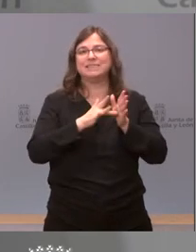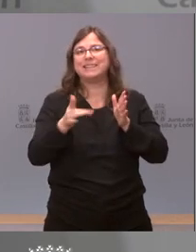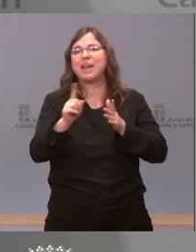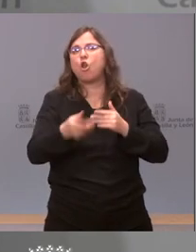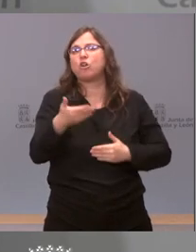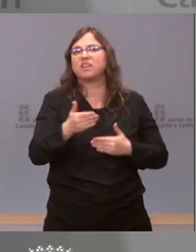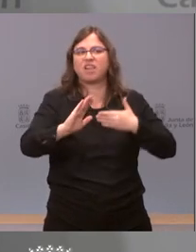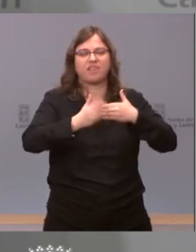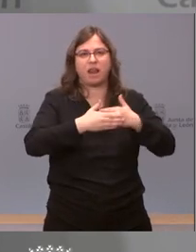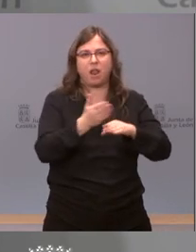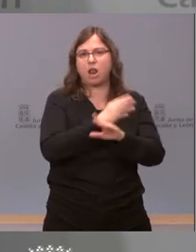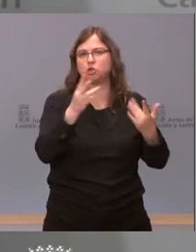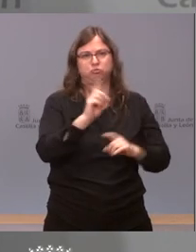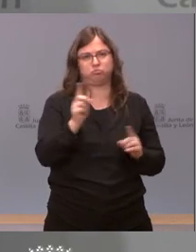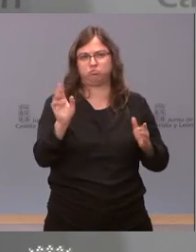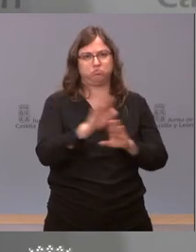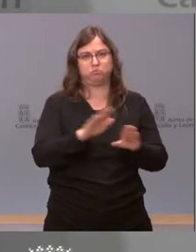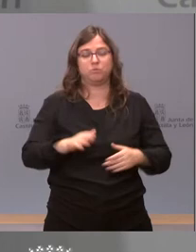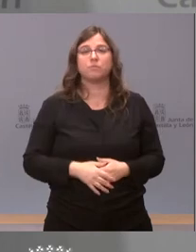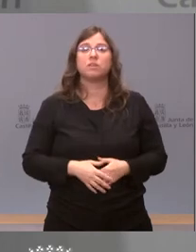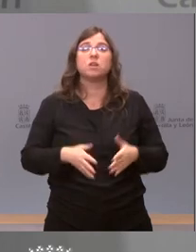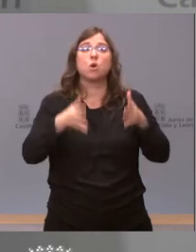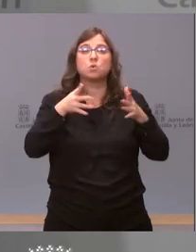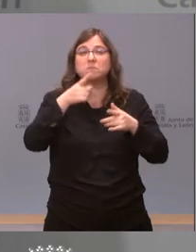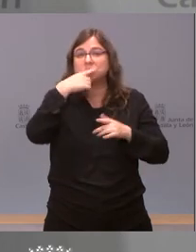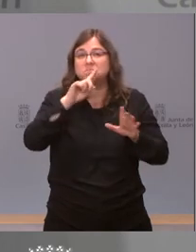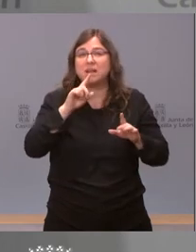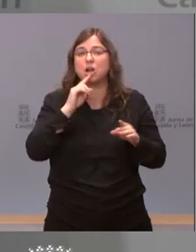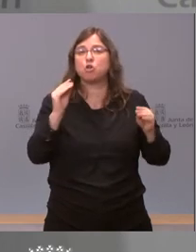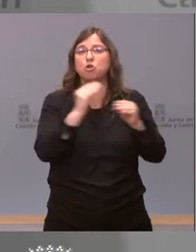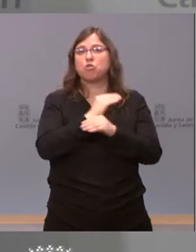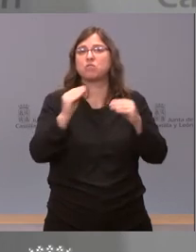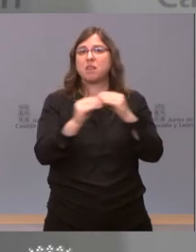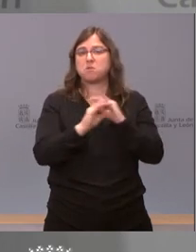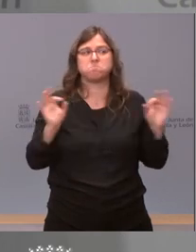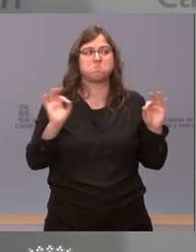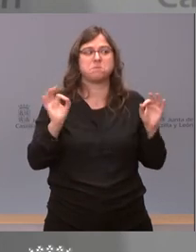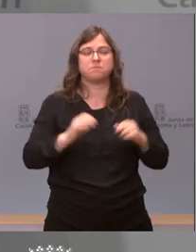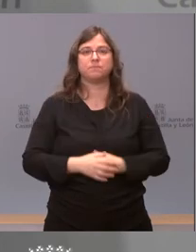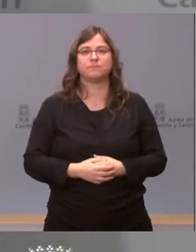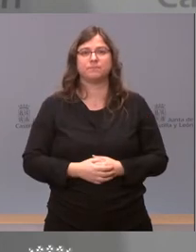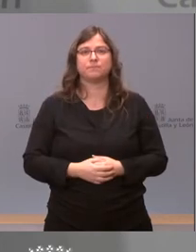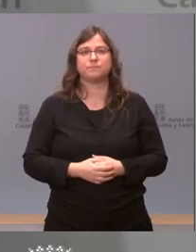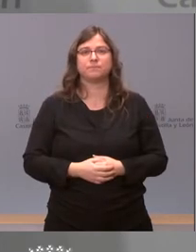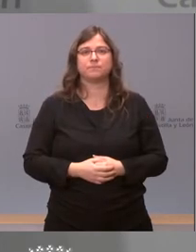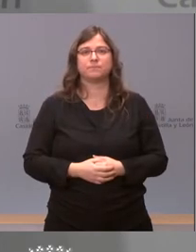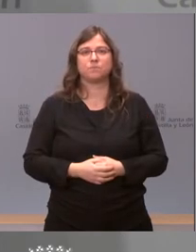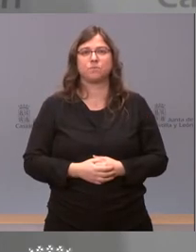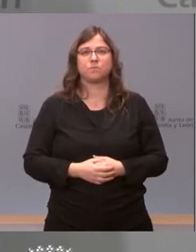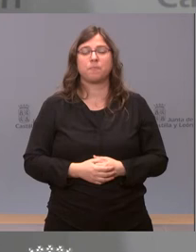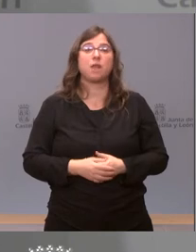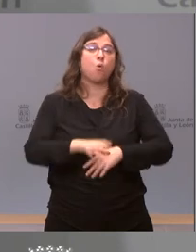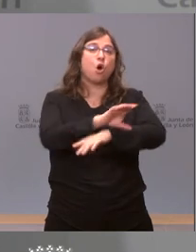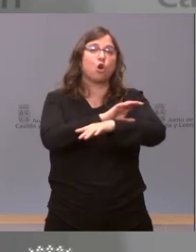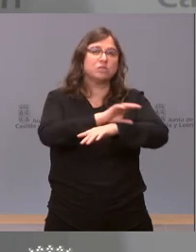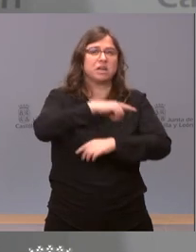sobre las recomendaciones de cultura no me consta ninguna contradicción no me consta el consejero de cultura hace su trabajo